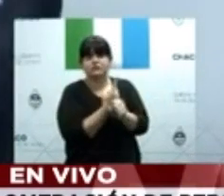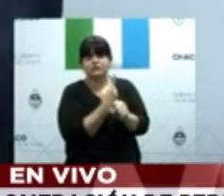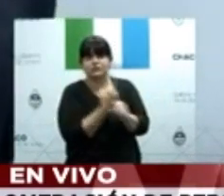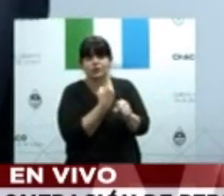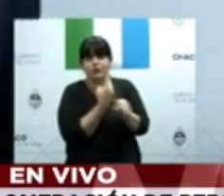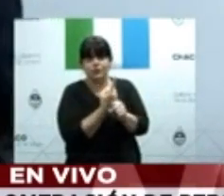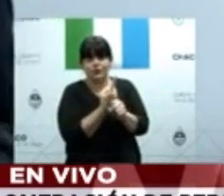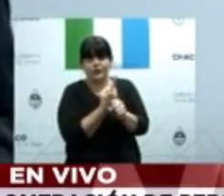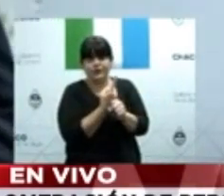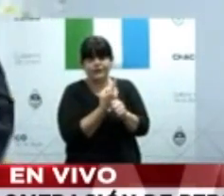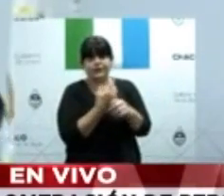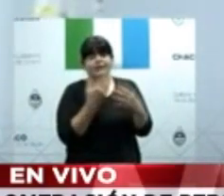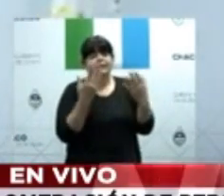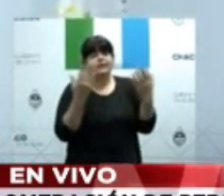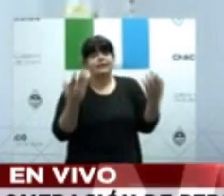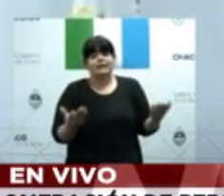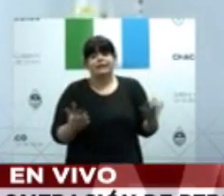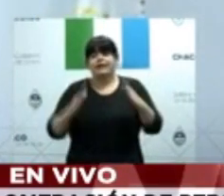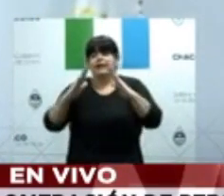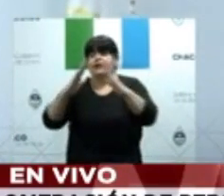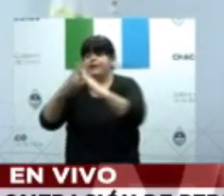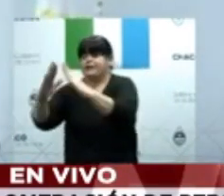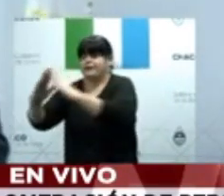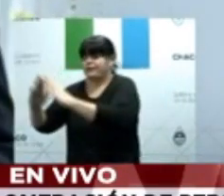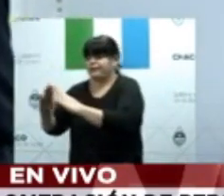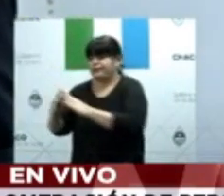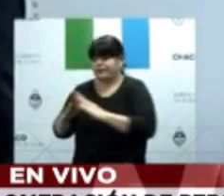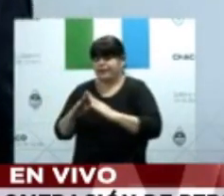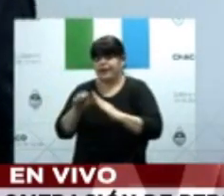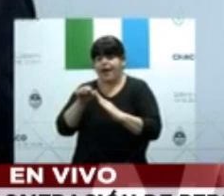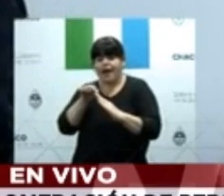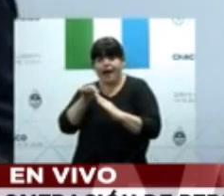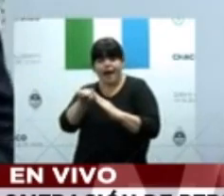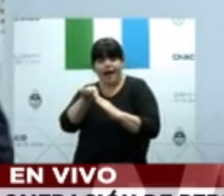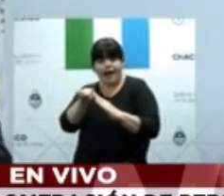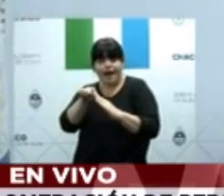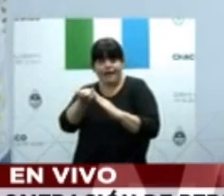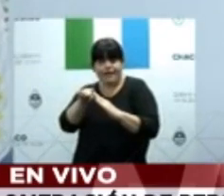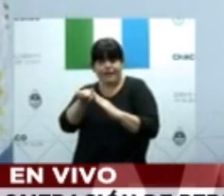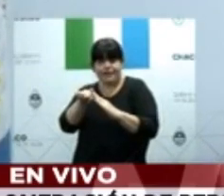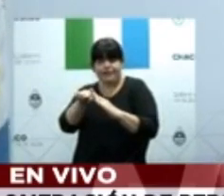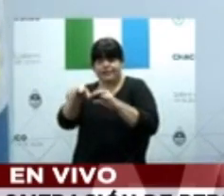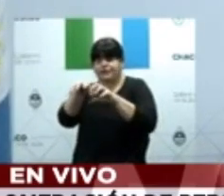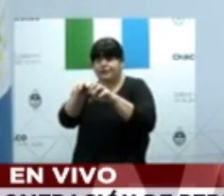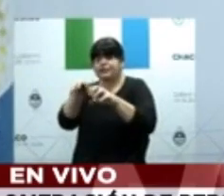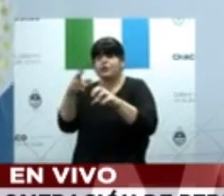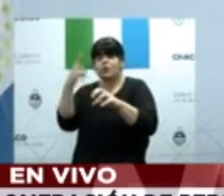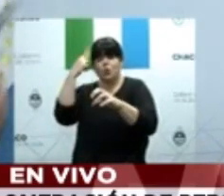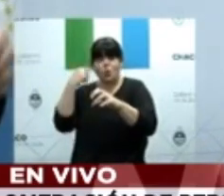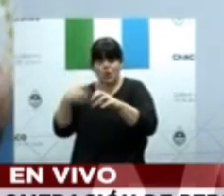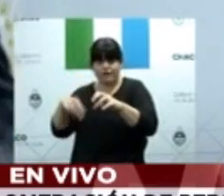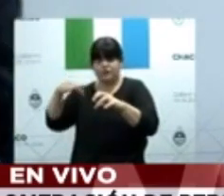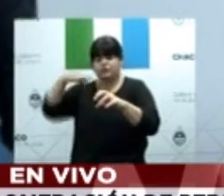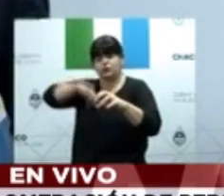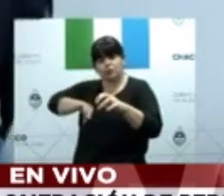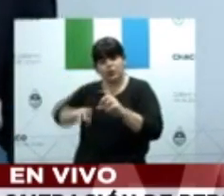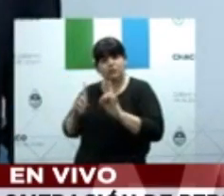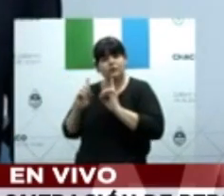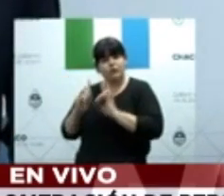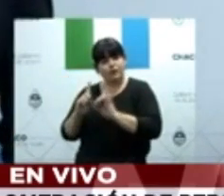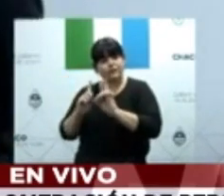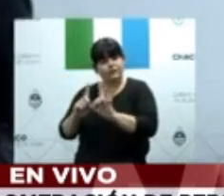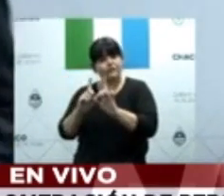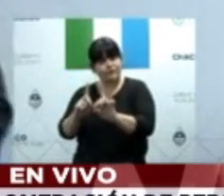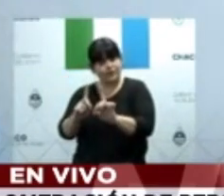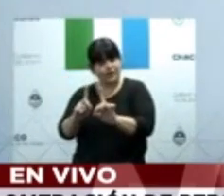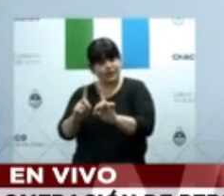recibido ingresos. Y yo les puedo asegurar que en la provincia del Chaco, 2,8 personas que integran un